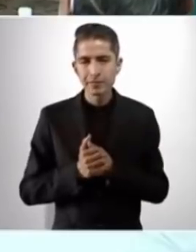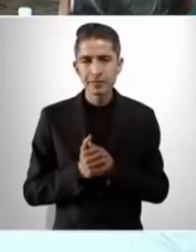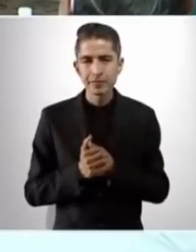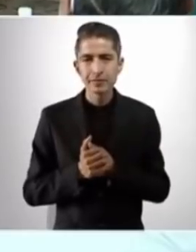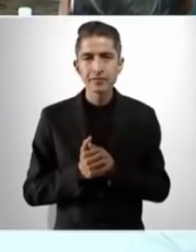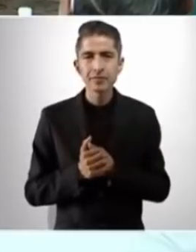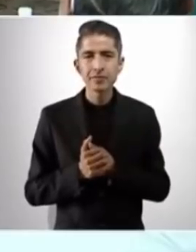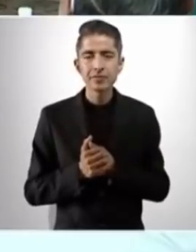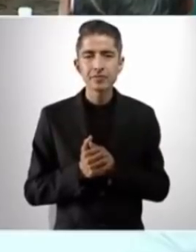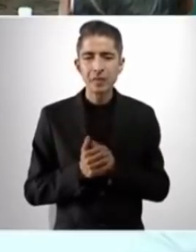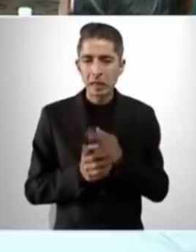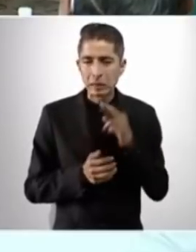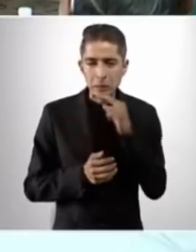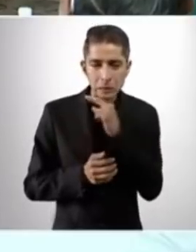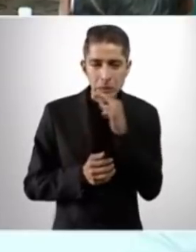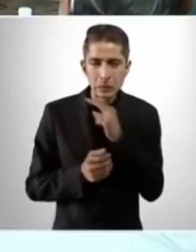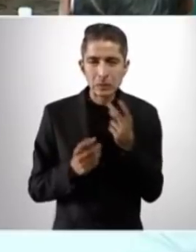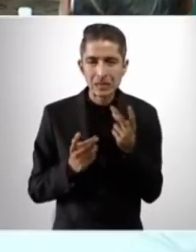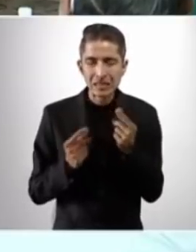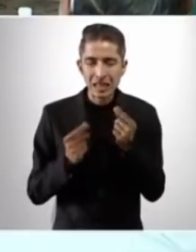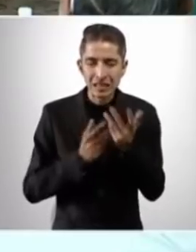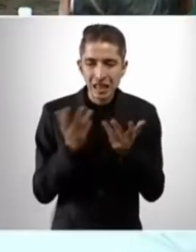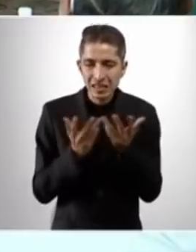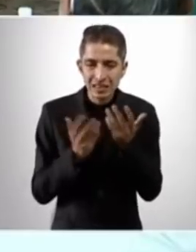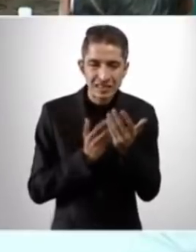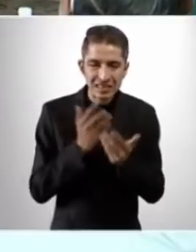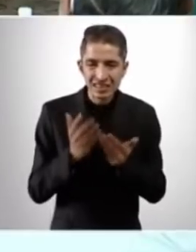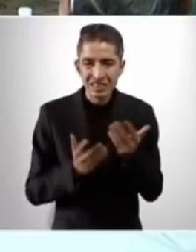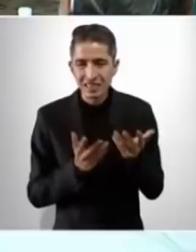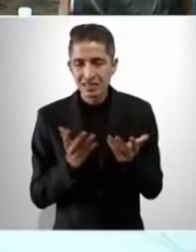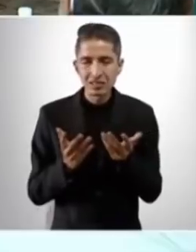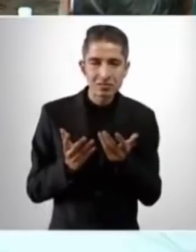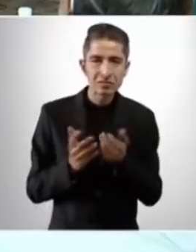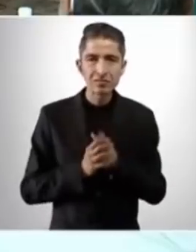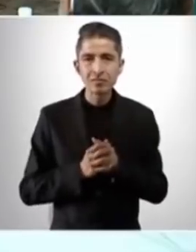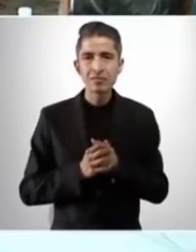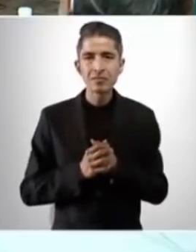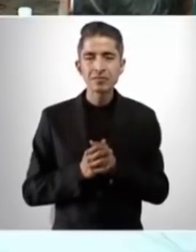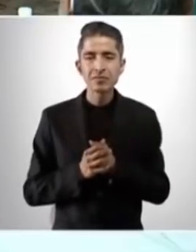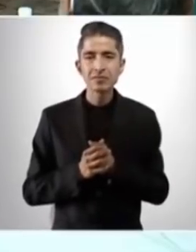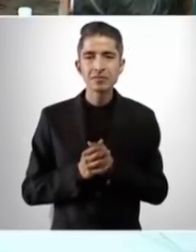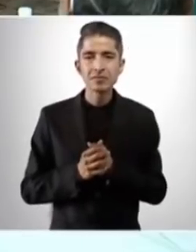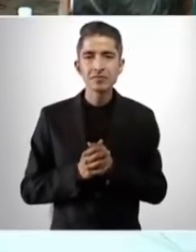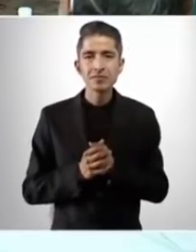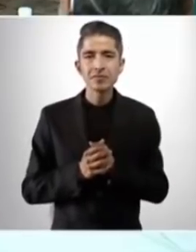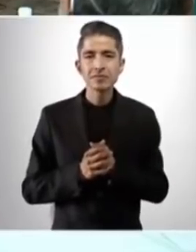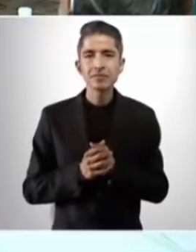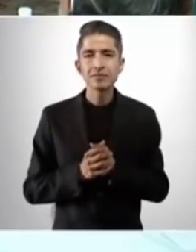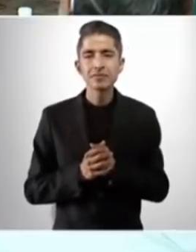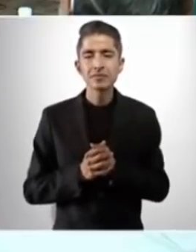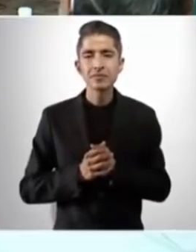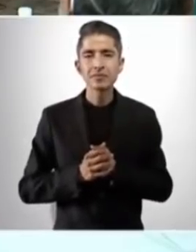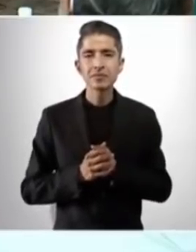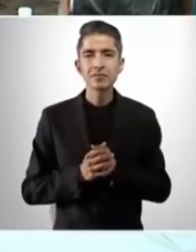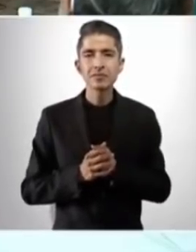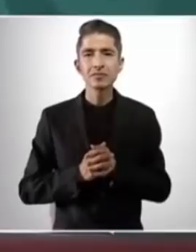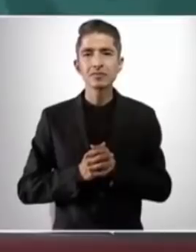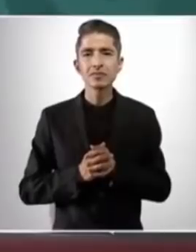urgencia de contar con